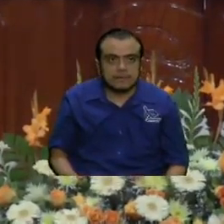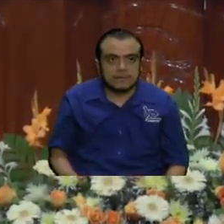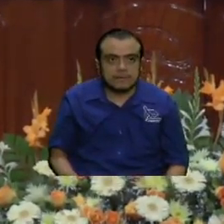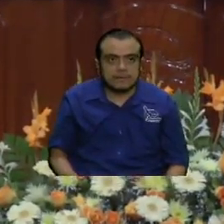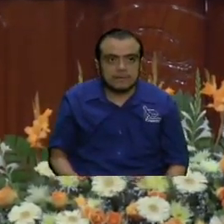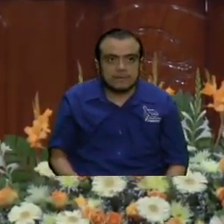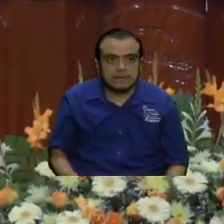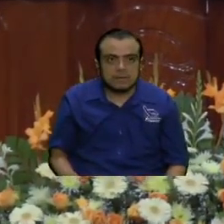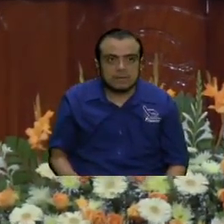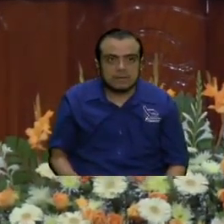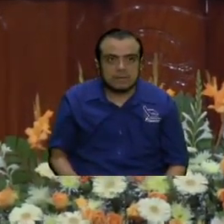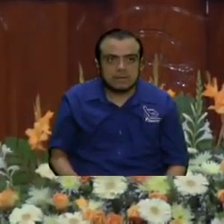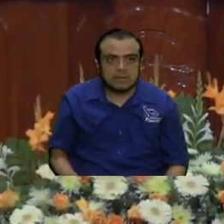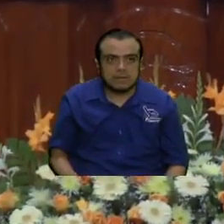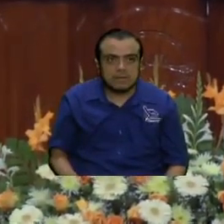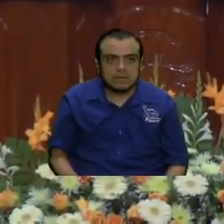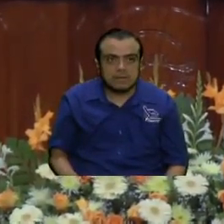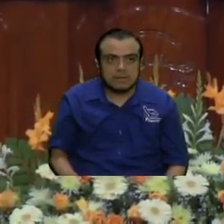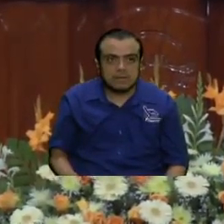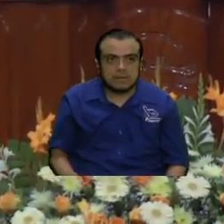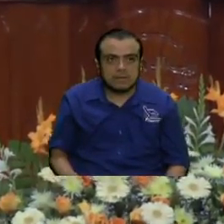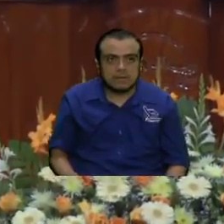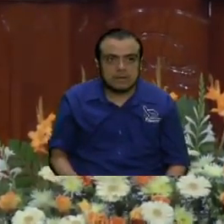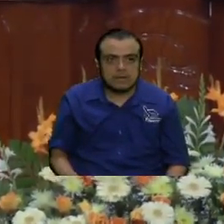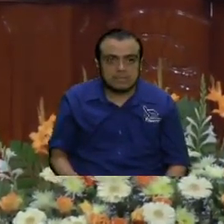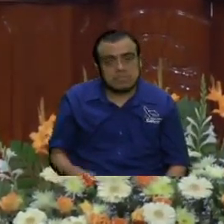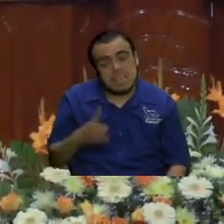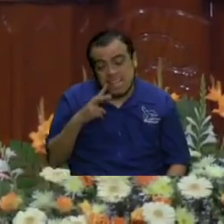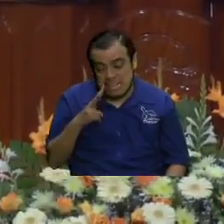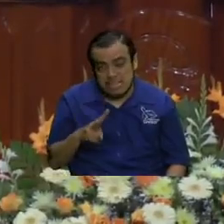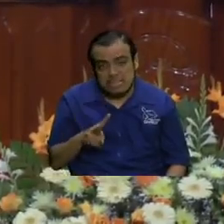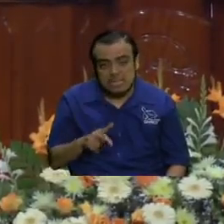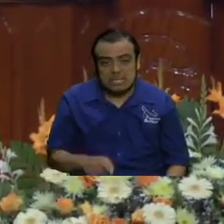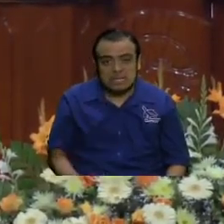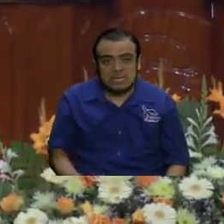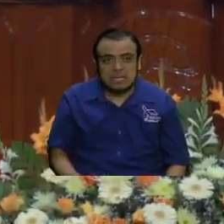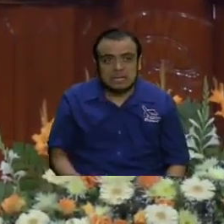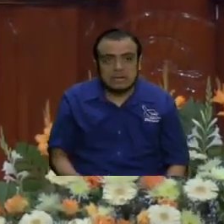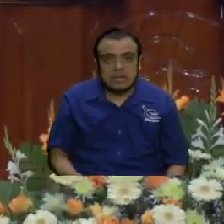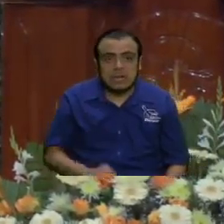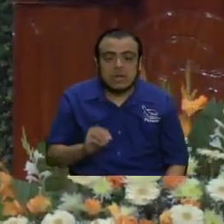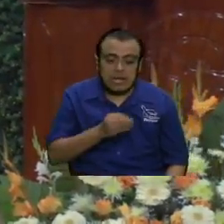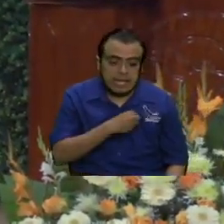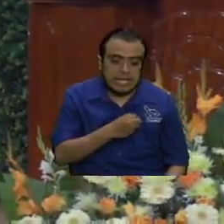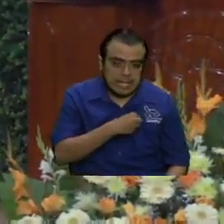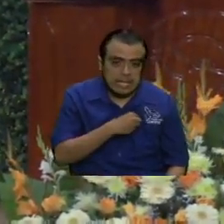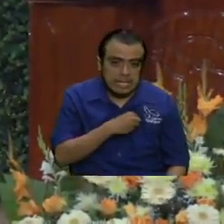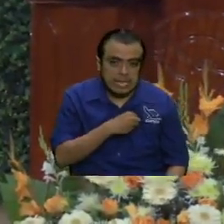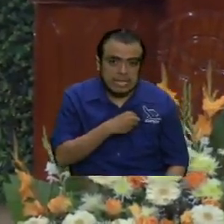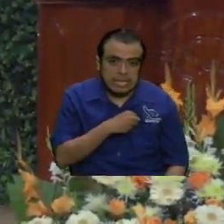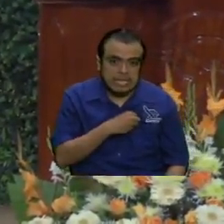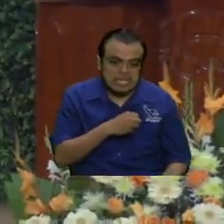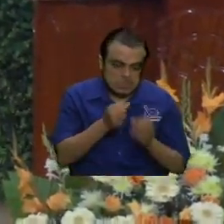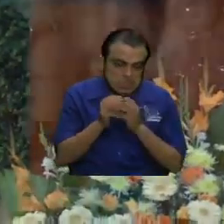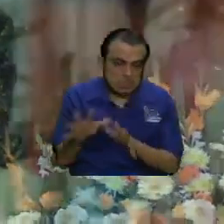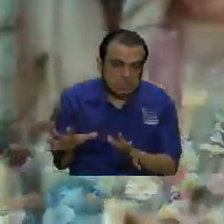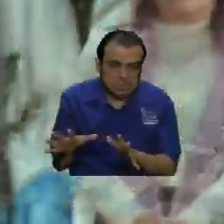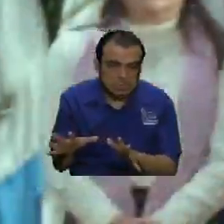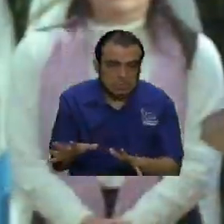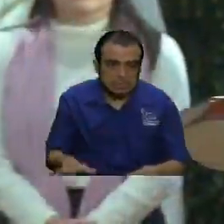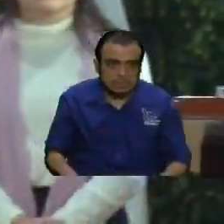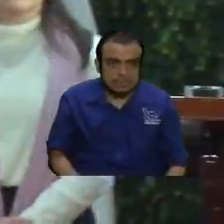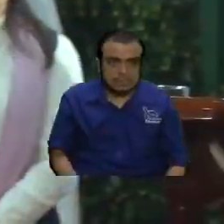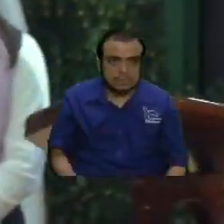en esa película es Judas de veras hermano para porque lo que quieren es manchar y ofender entonces